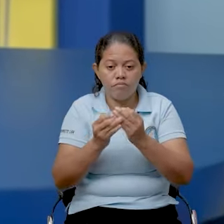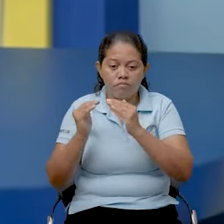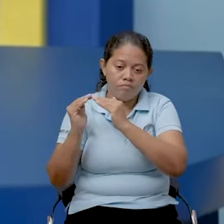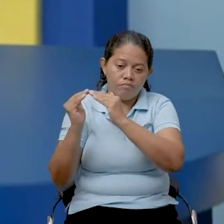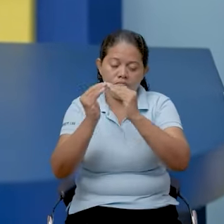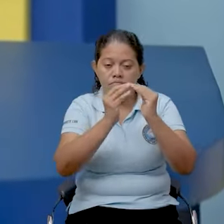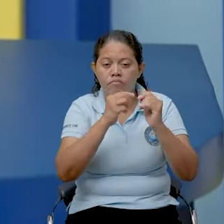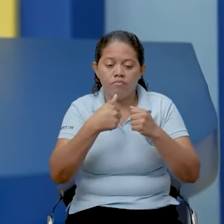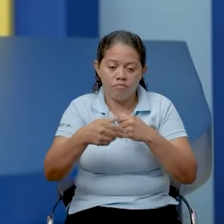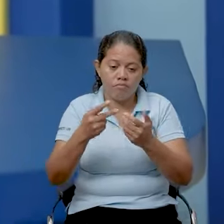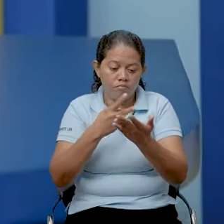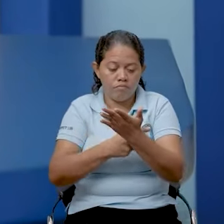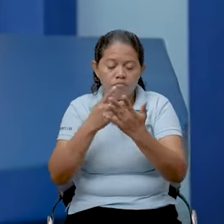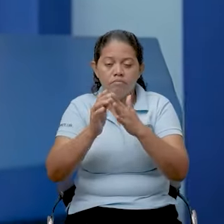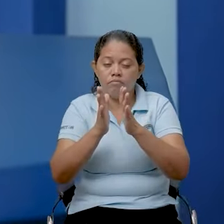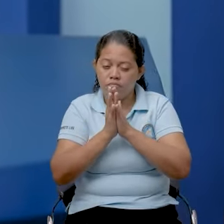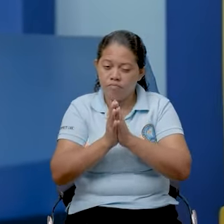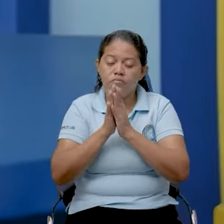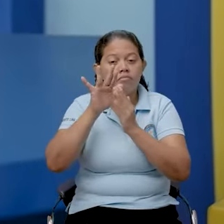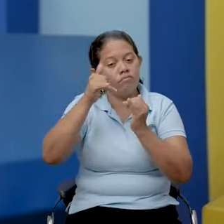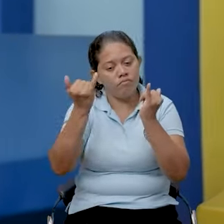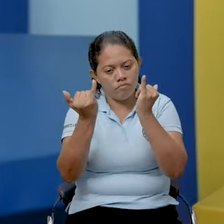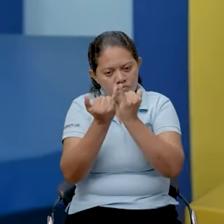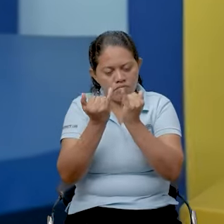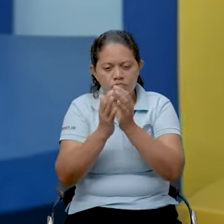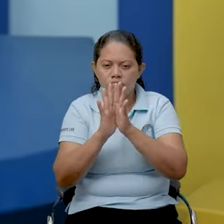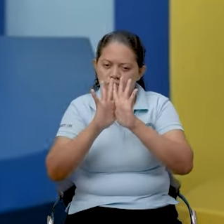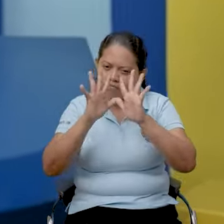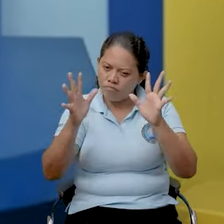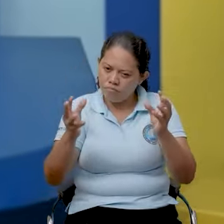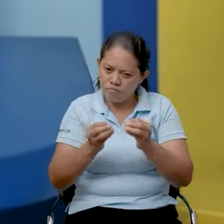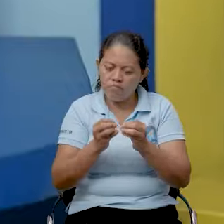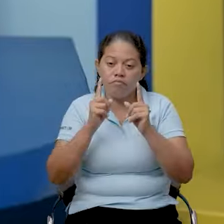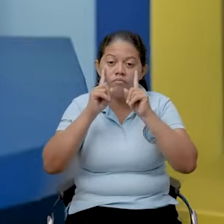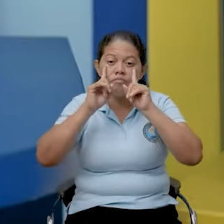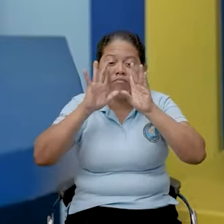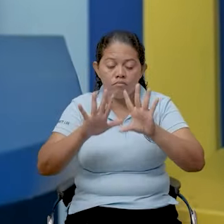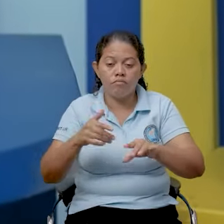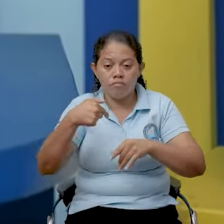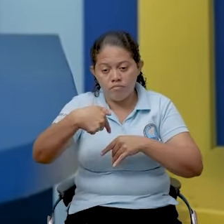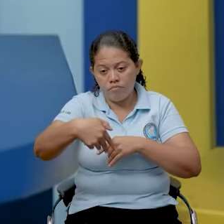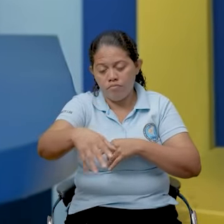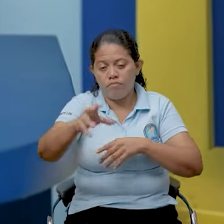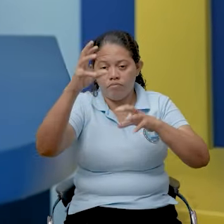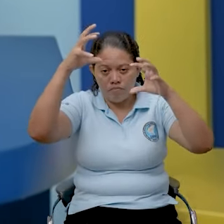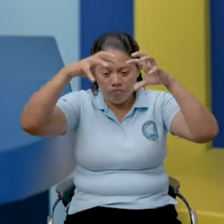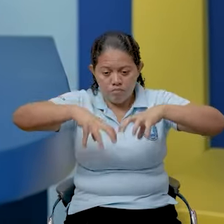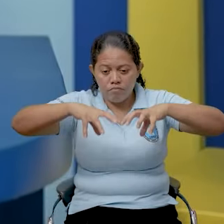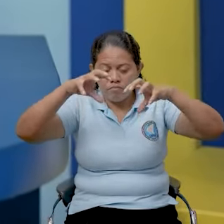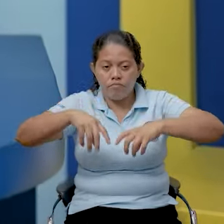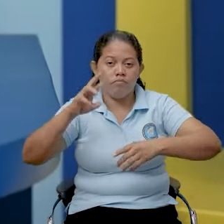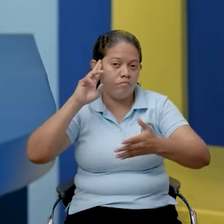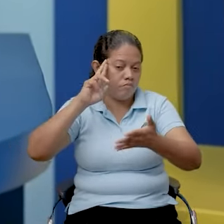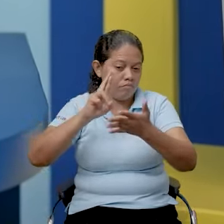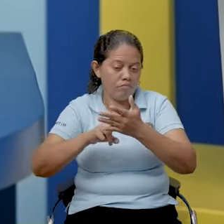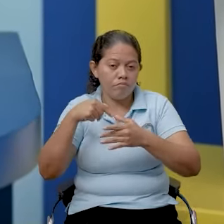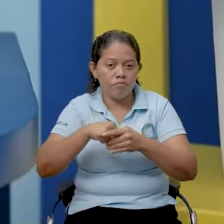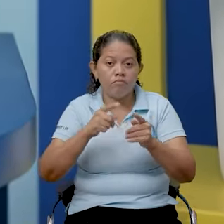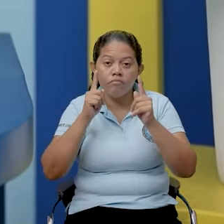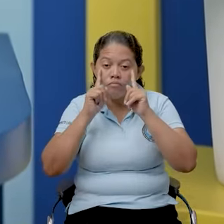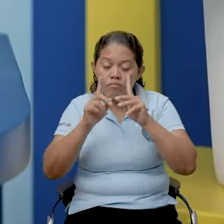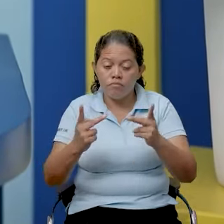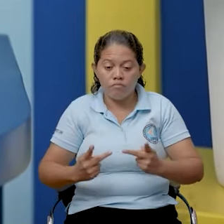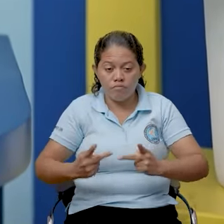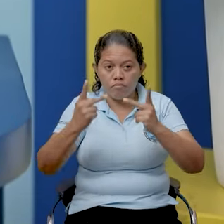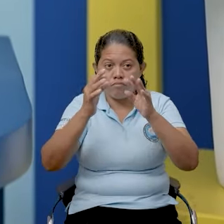comunitarios actualizados. Igualmente, tomar todas las medidas de precaución ante esta temporada lluviosa. Recuerde que el resguardo